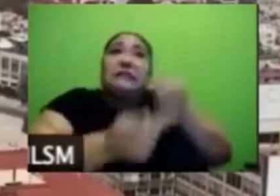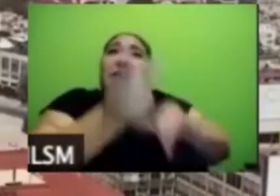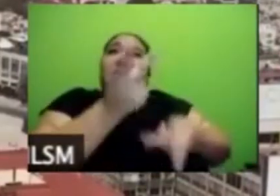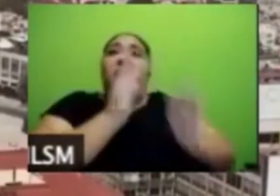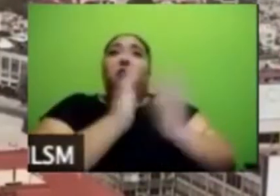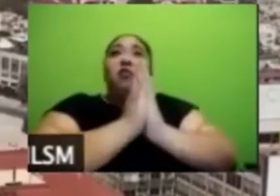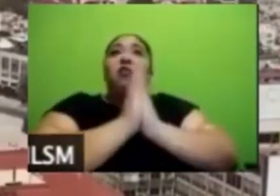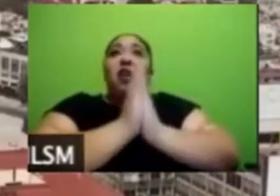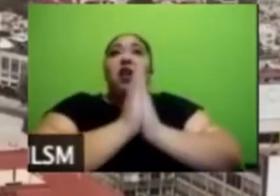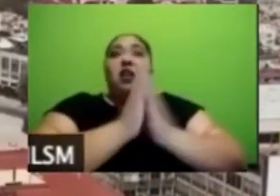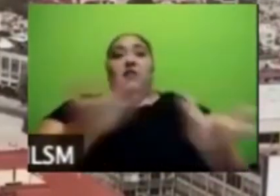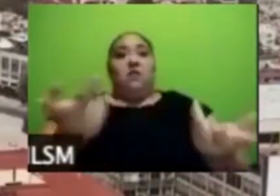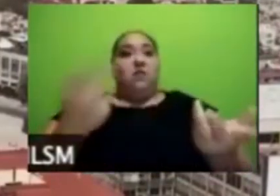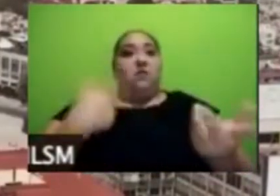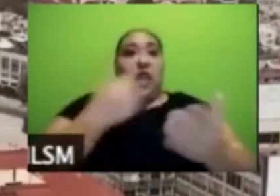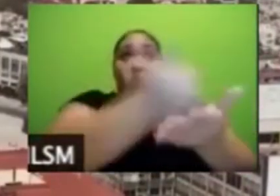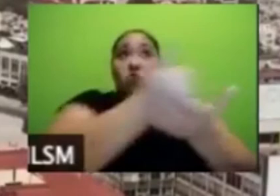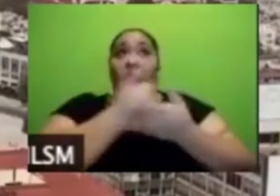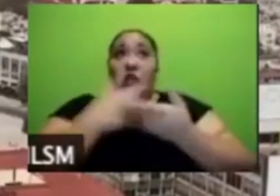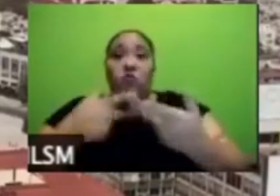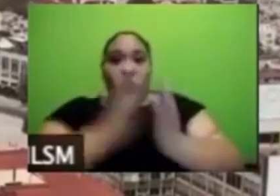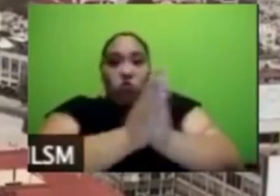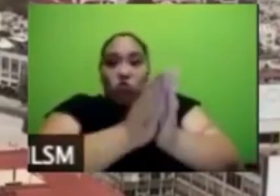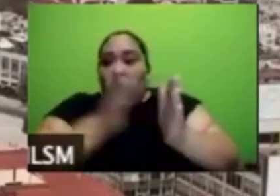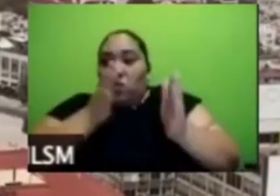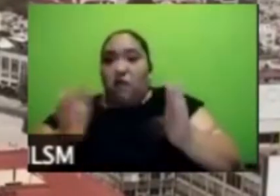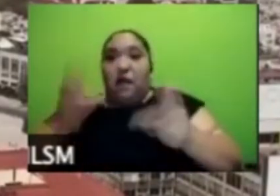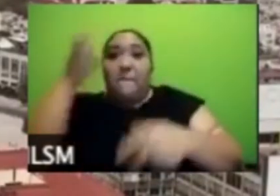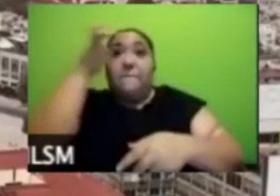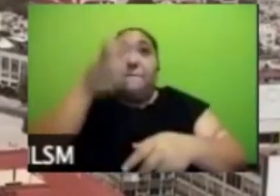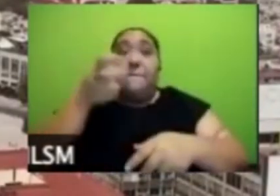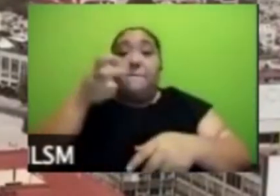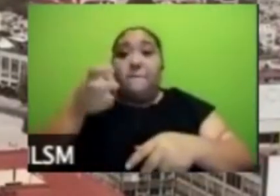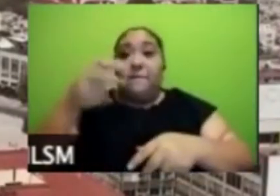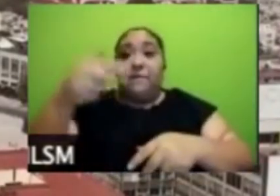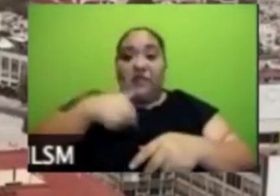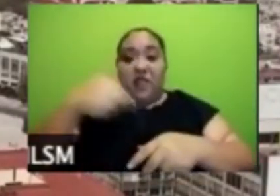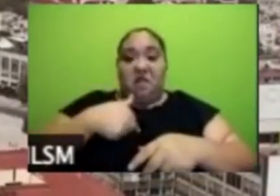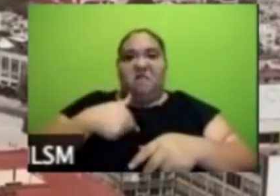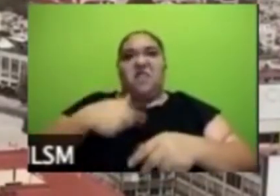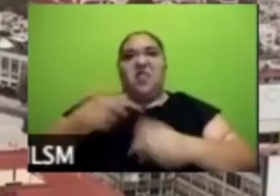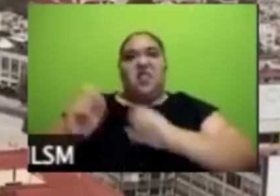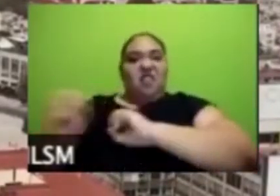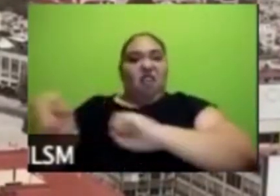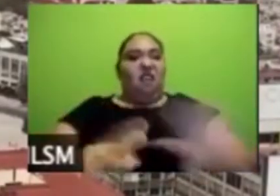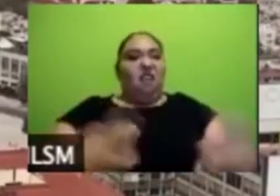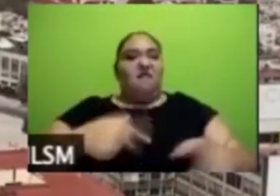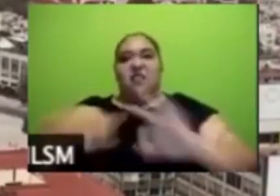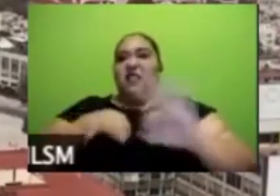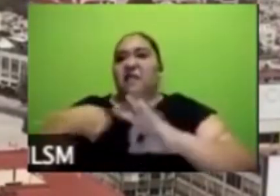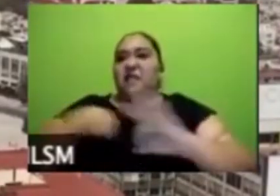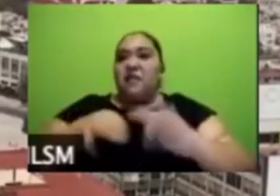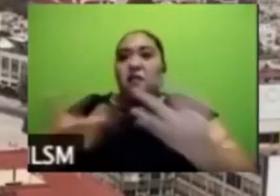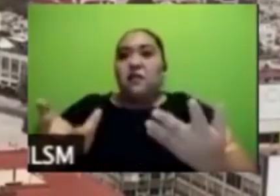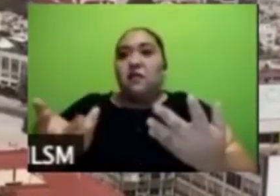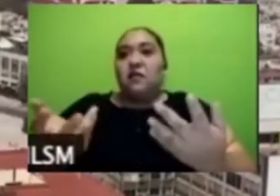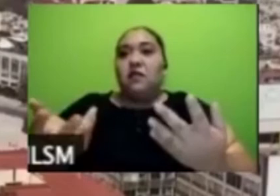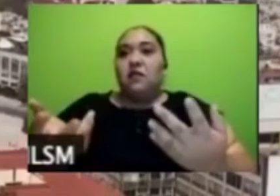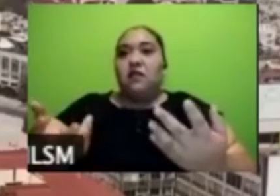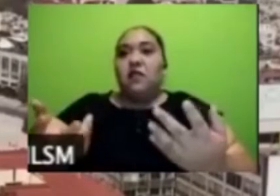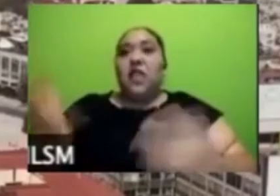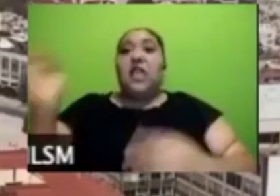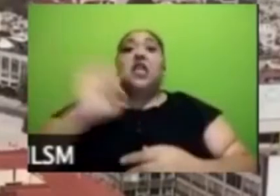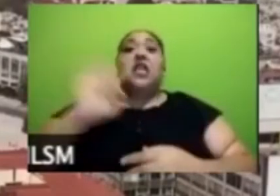este sector este sector de los ambulantes dice déjenme trabajar y si me dejan trabajar puede ser que en tres meses me